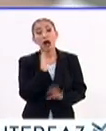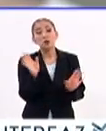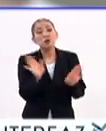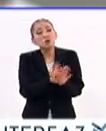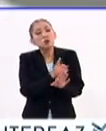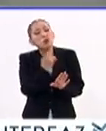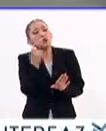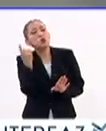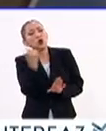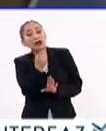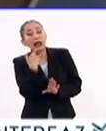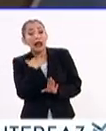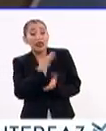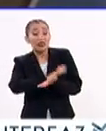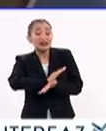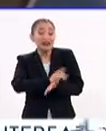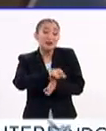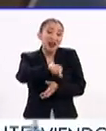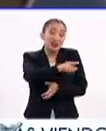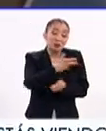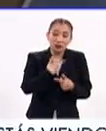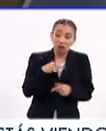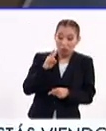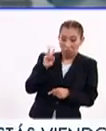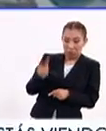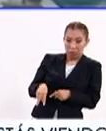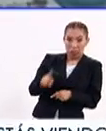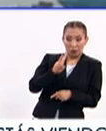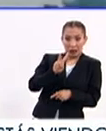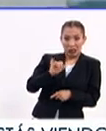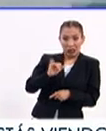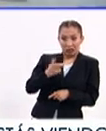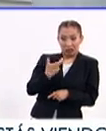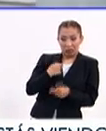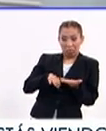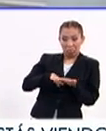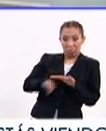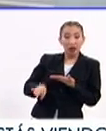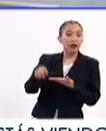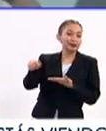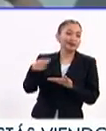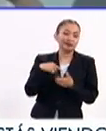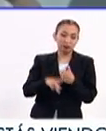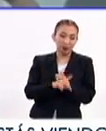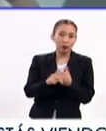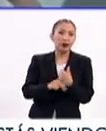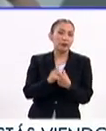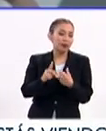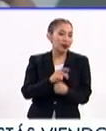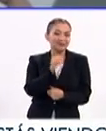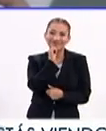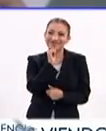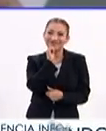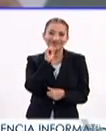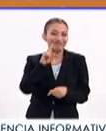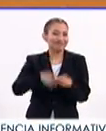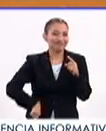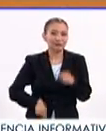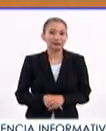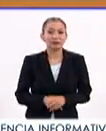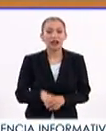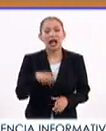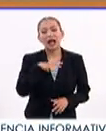un motivo razonable, la discriminación hacia las personas infectadas con VIH SIDA es un problema que no se ha podido erradicar.